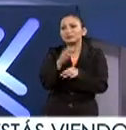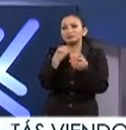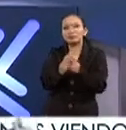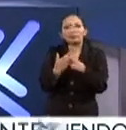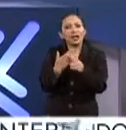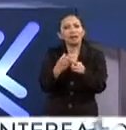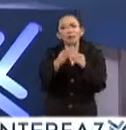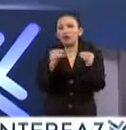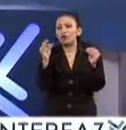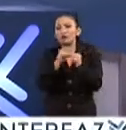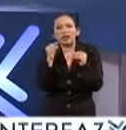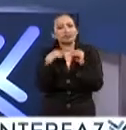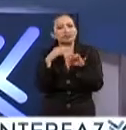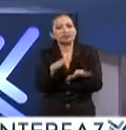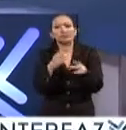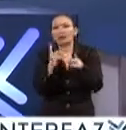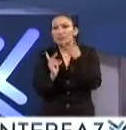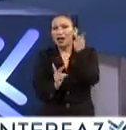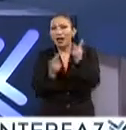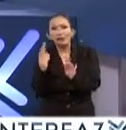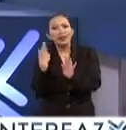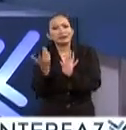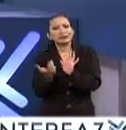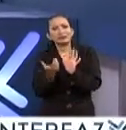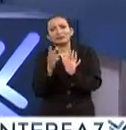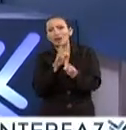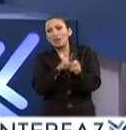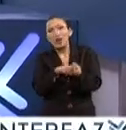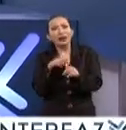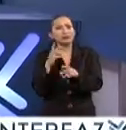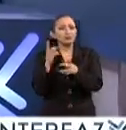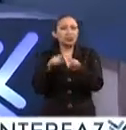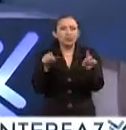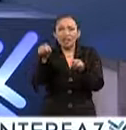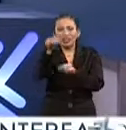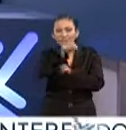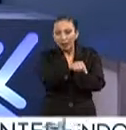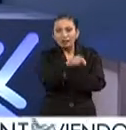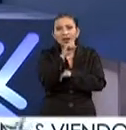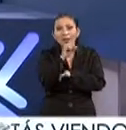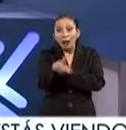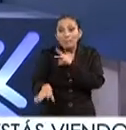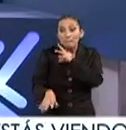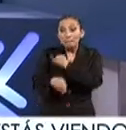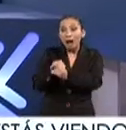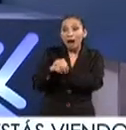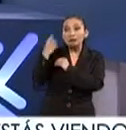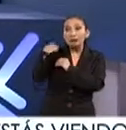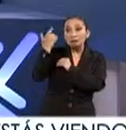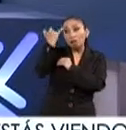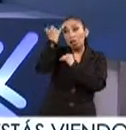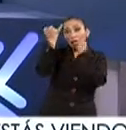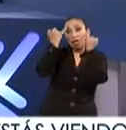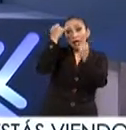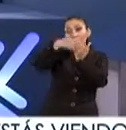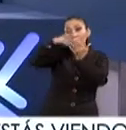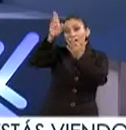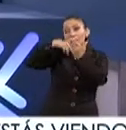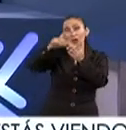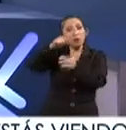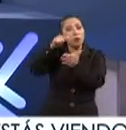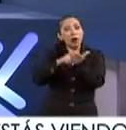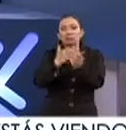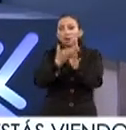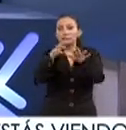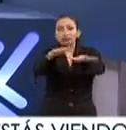cantidades de frutas exóticas las más comunes las verduras en fin y además agréguenle que existe este concepto pues lo hace un lugar